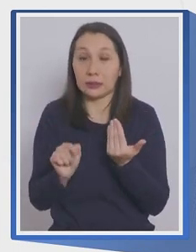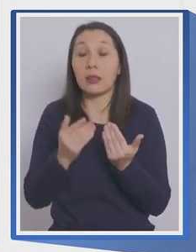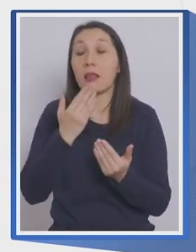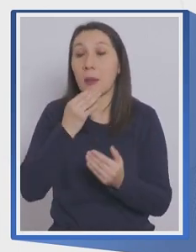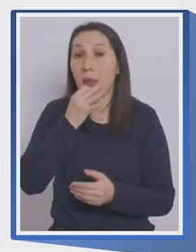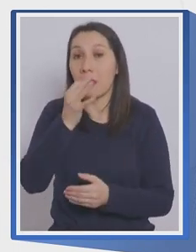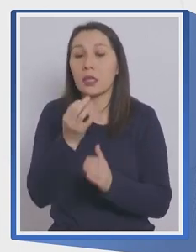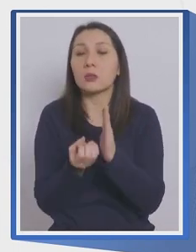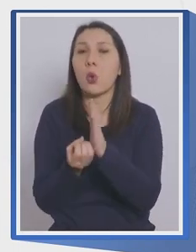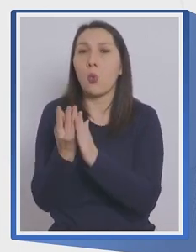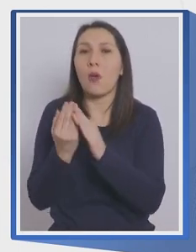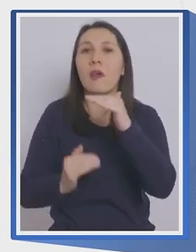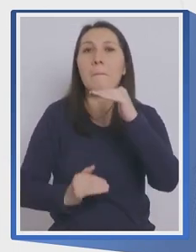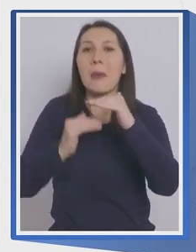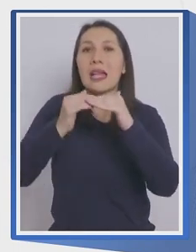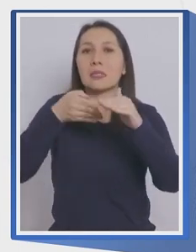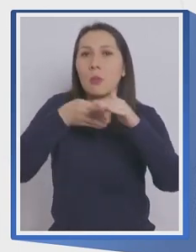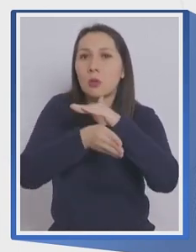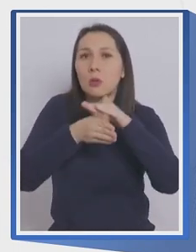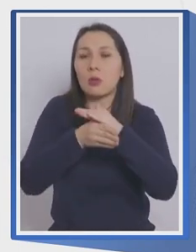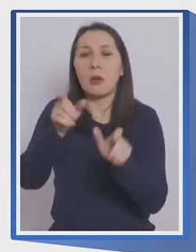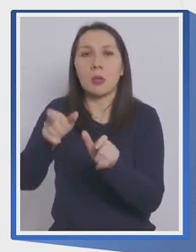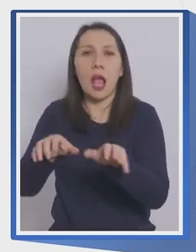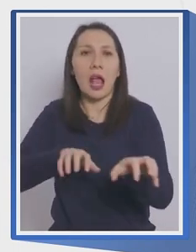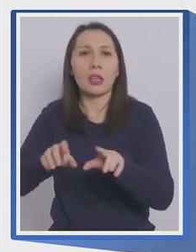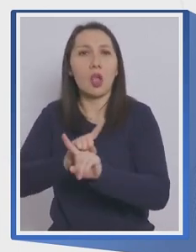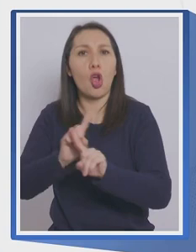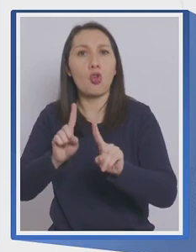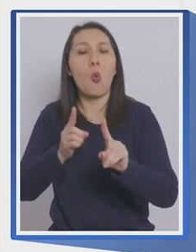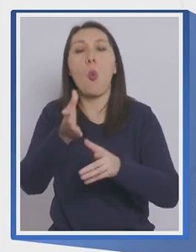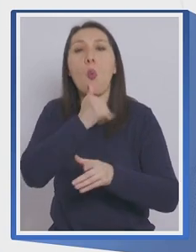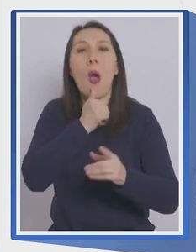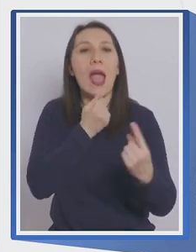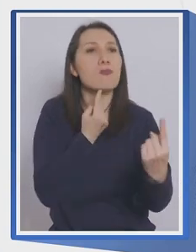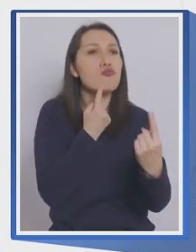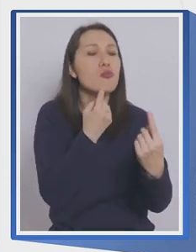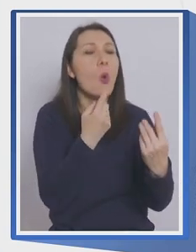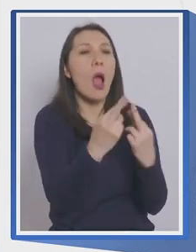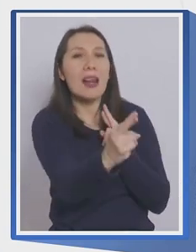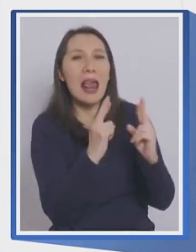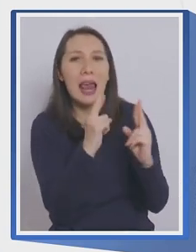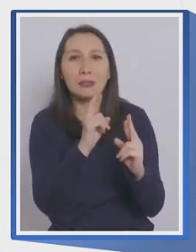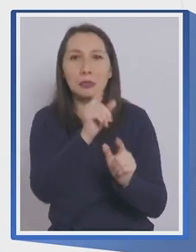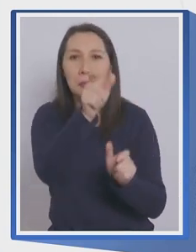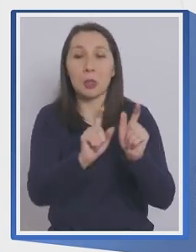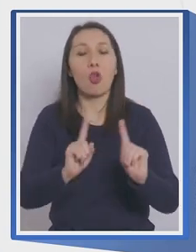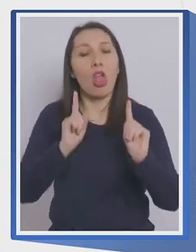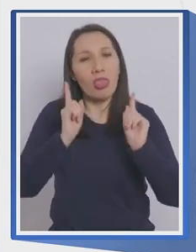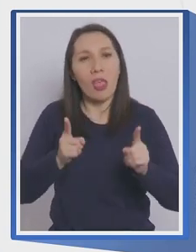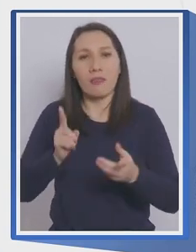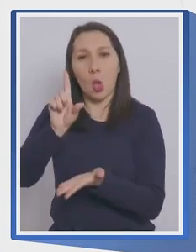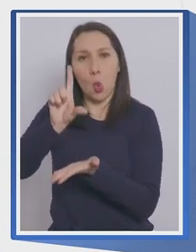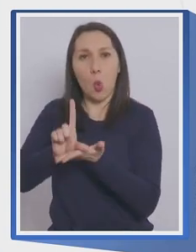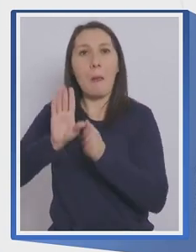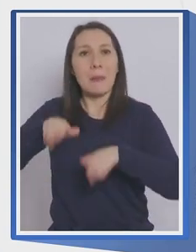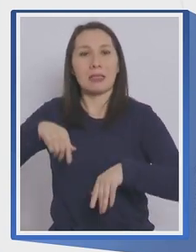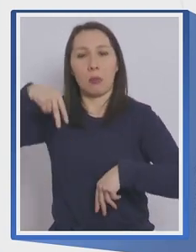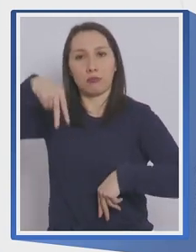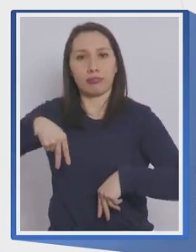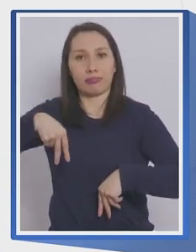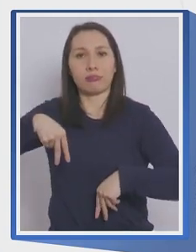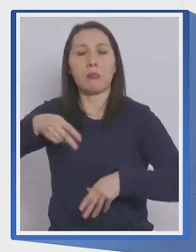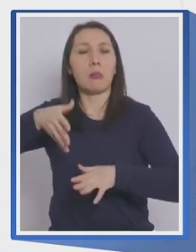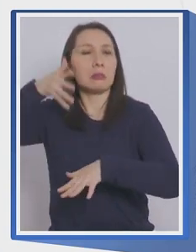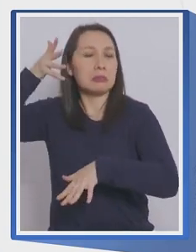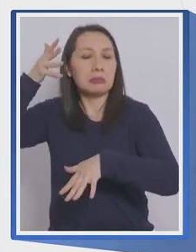se establecen nuevos aforos para actividades que no contemplen interacción entre asistentes y que deben mantener una ubicación fija, como por ejemplo